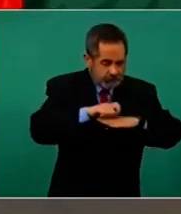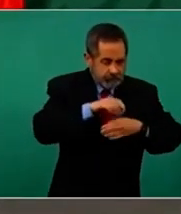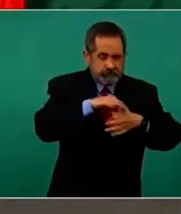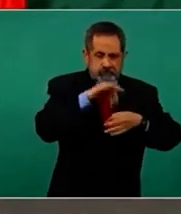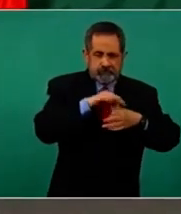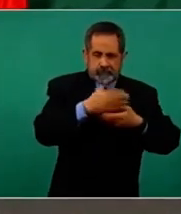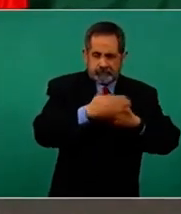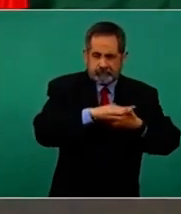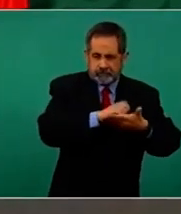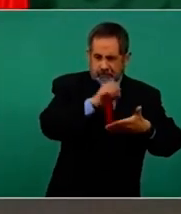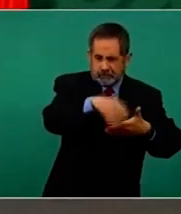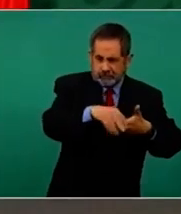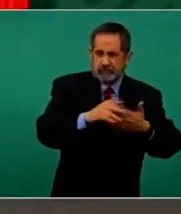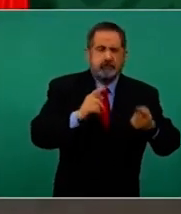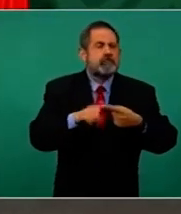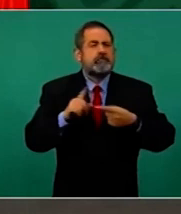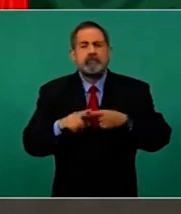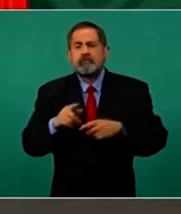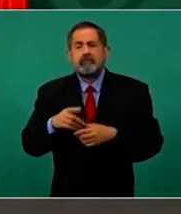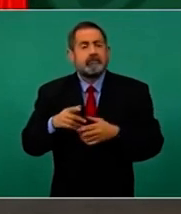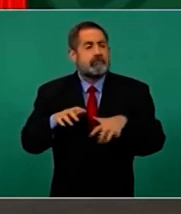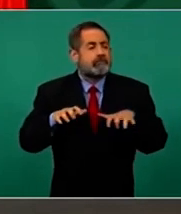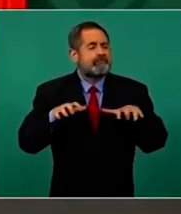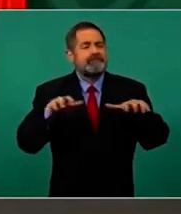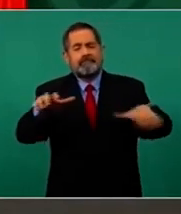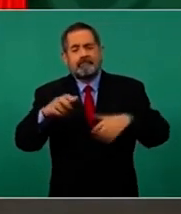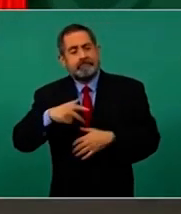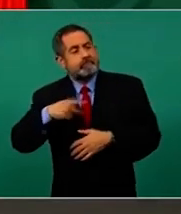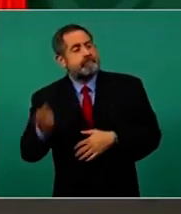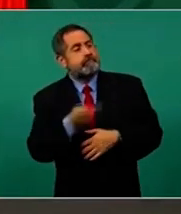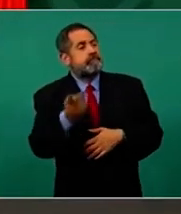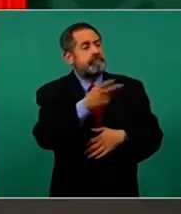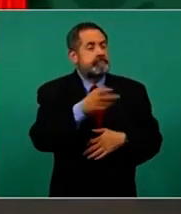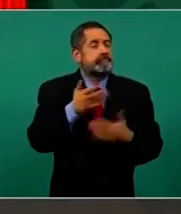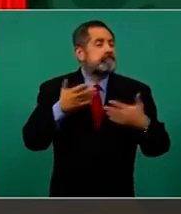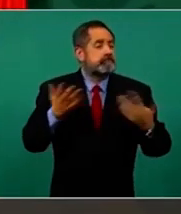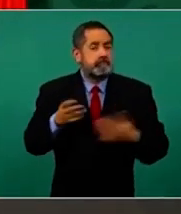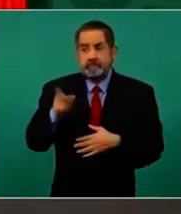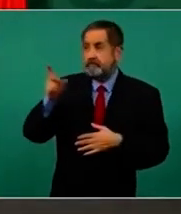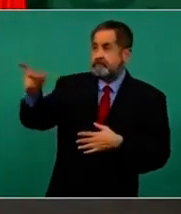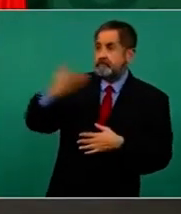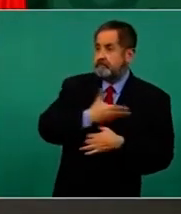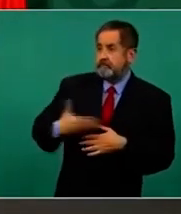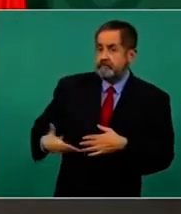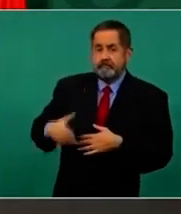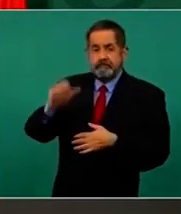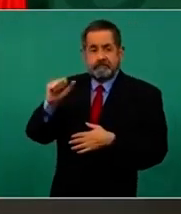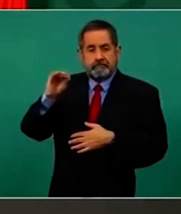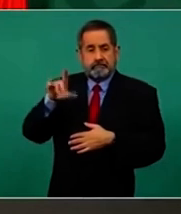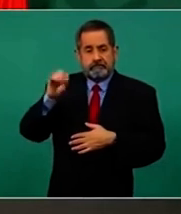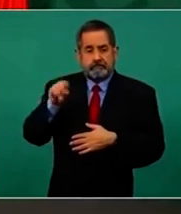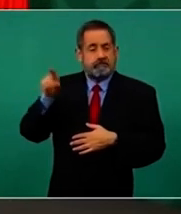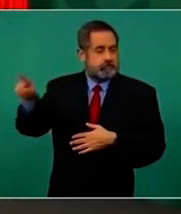si quiere que continúe en la presidencia de la